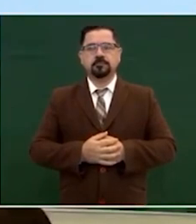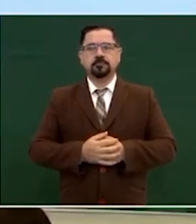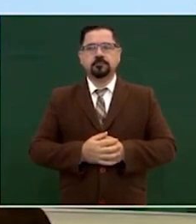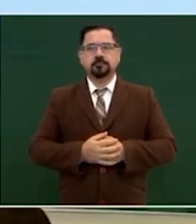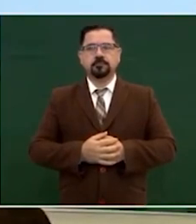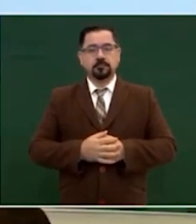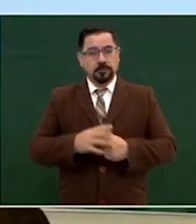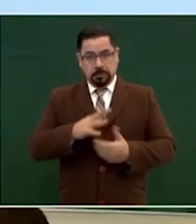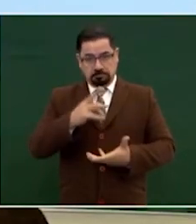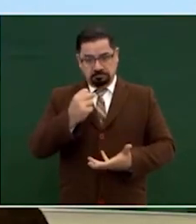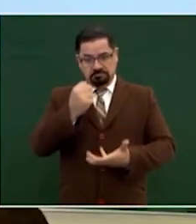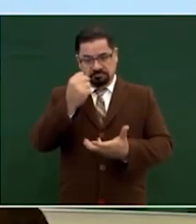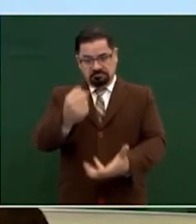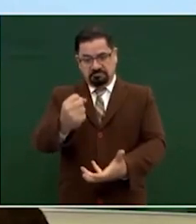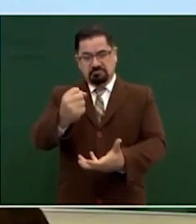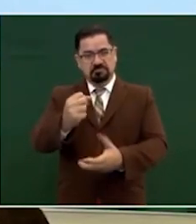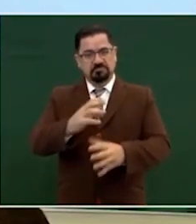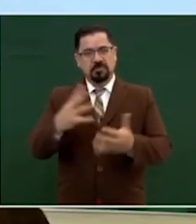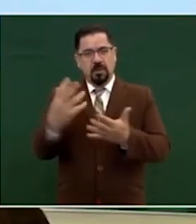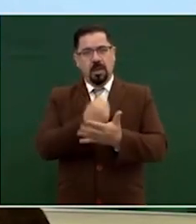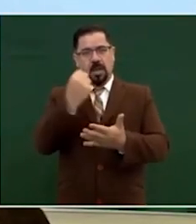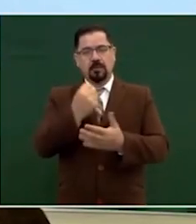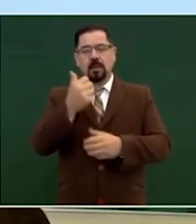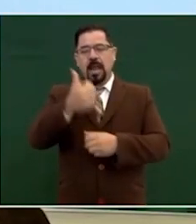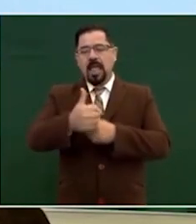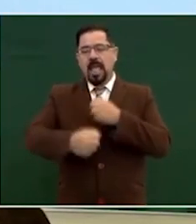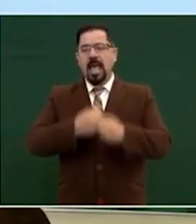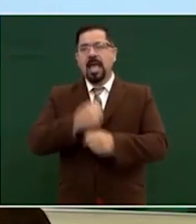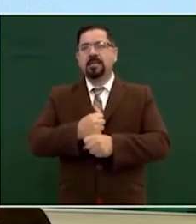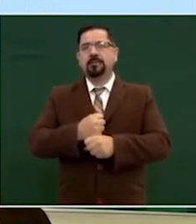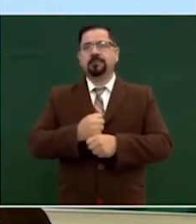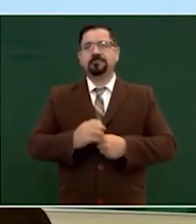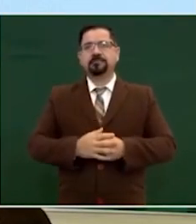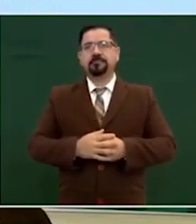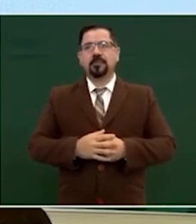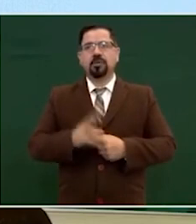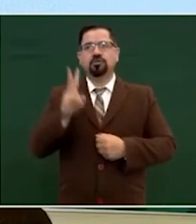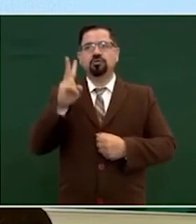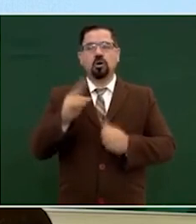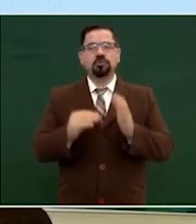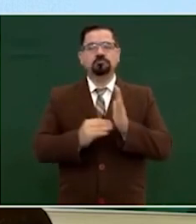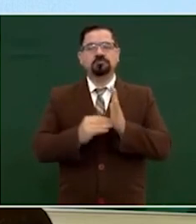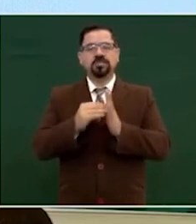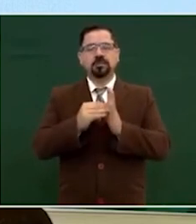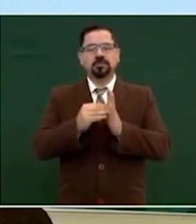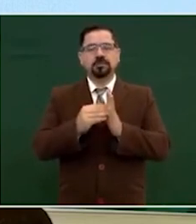bruto anual 2 millones